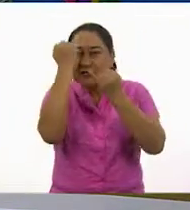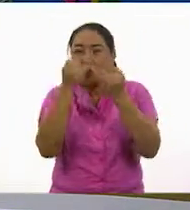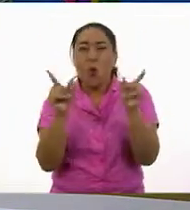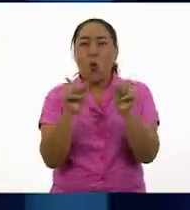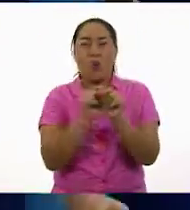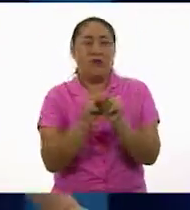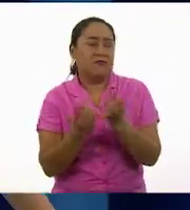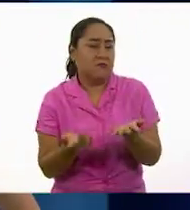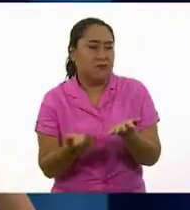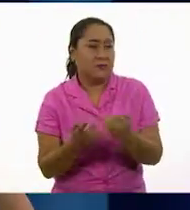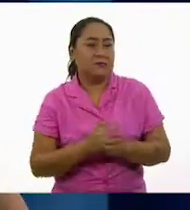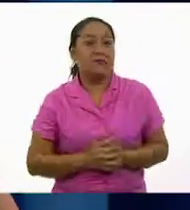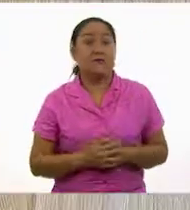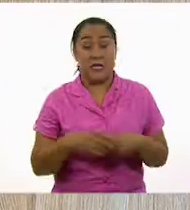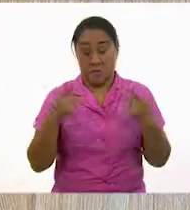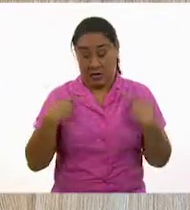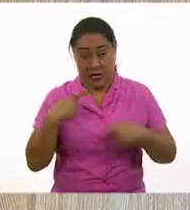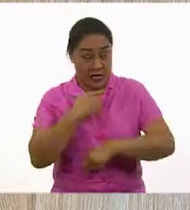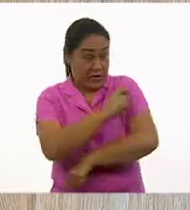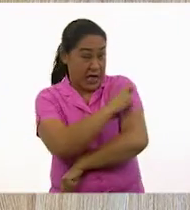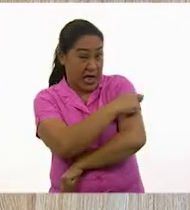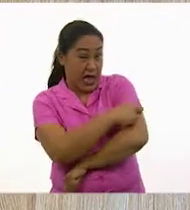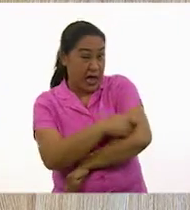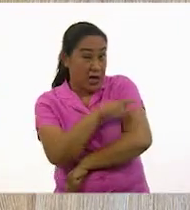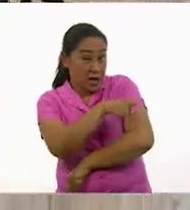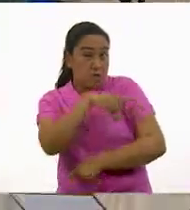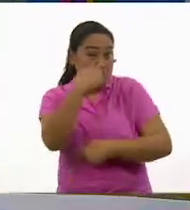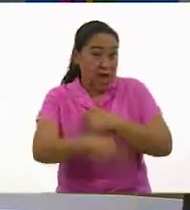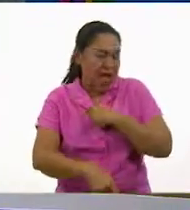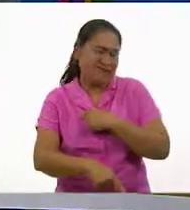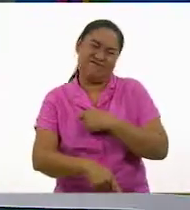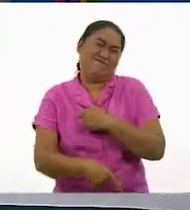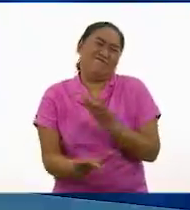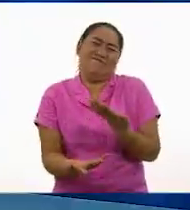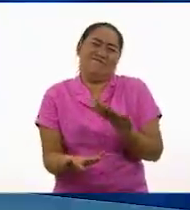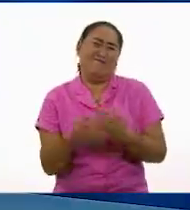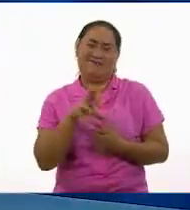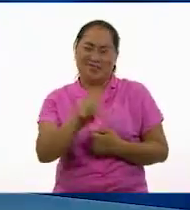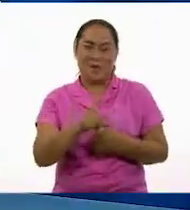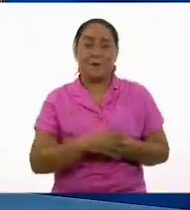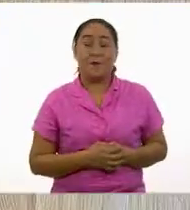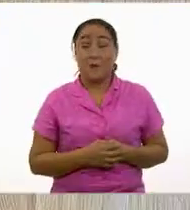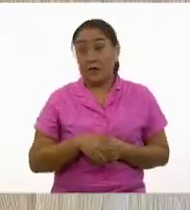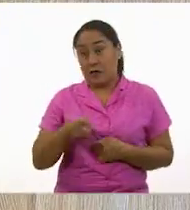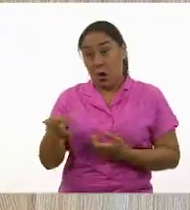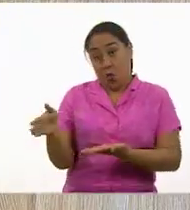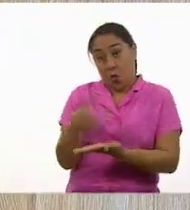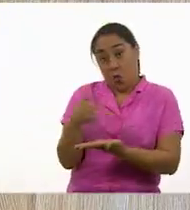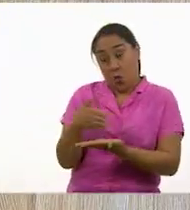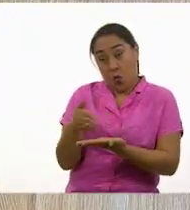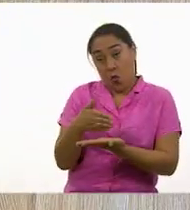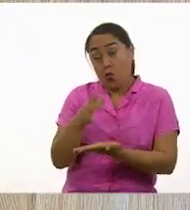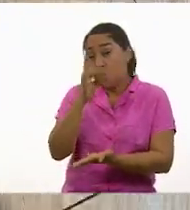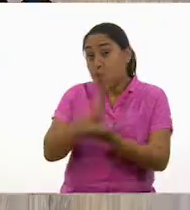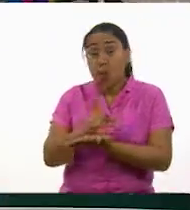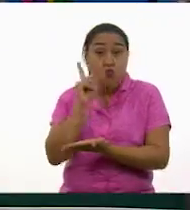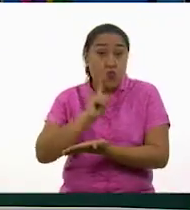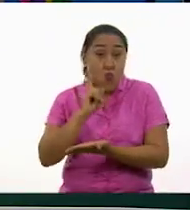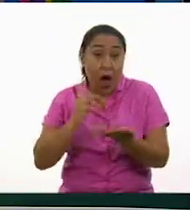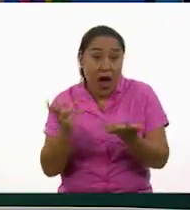Las personas que tienen tatuajes son peligrosos. La cocina solo es para las mujeres.